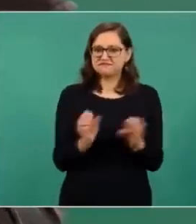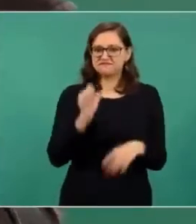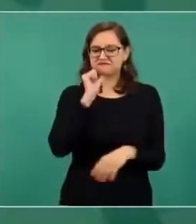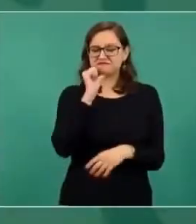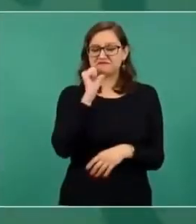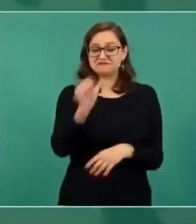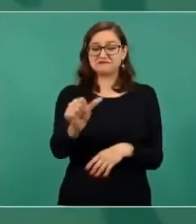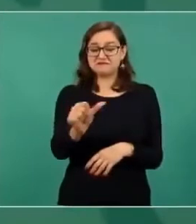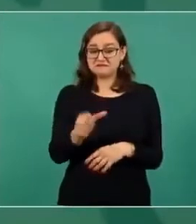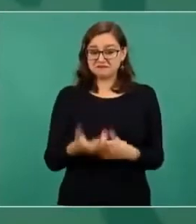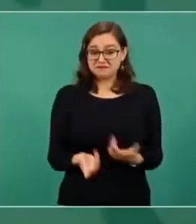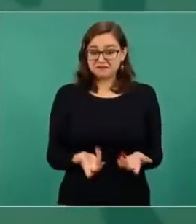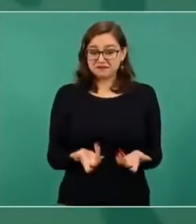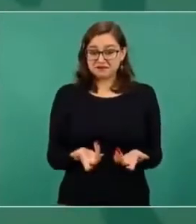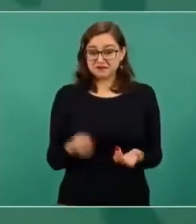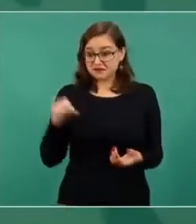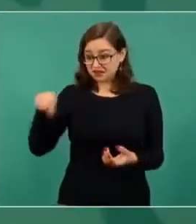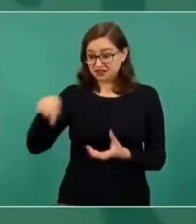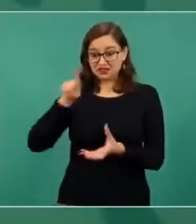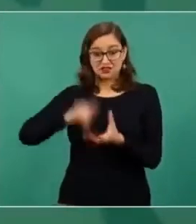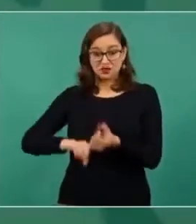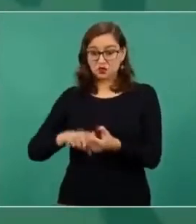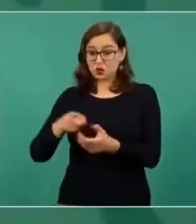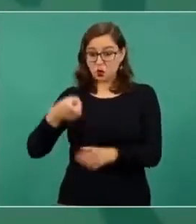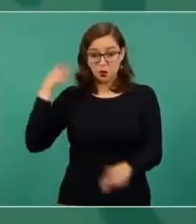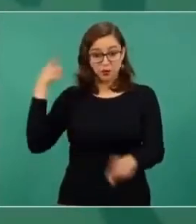más que nada mercantilistas.